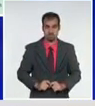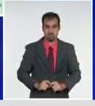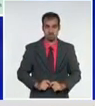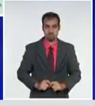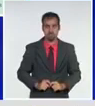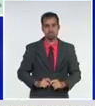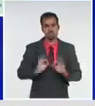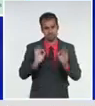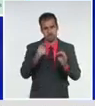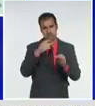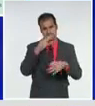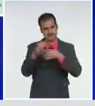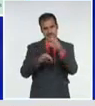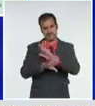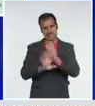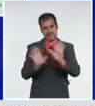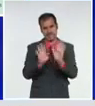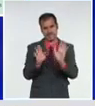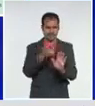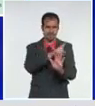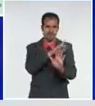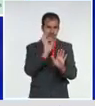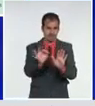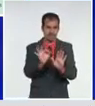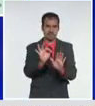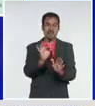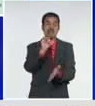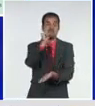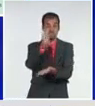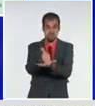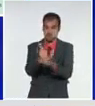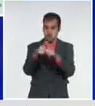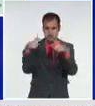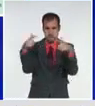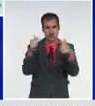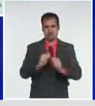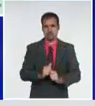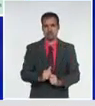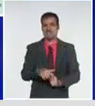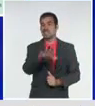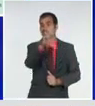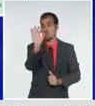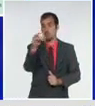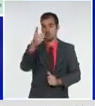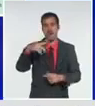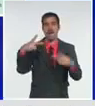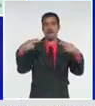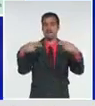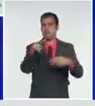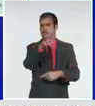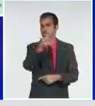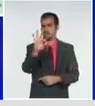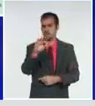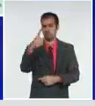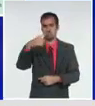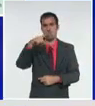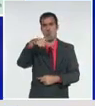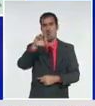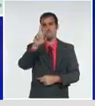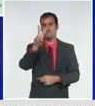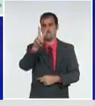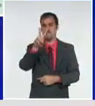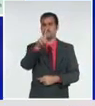Cabecera, con el mayor número, 50, Cárdenas 28, Jovellanos 18,